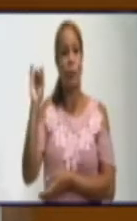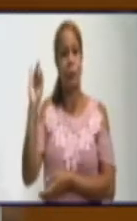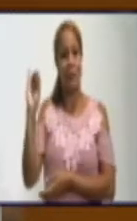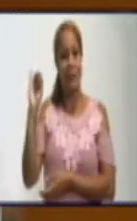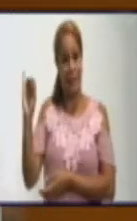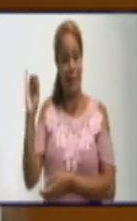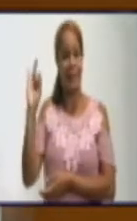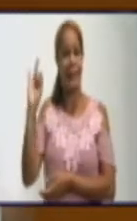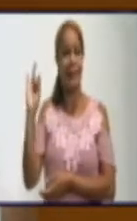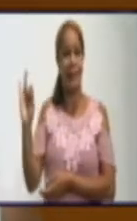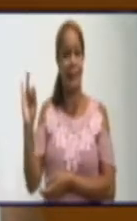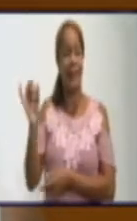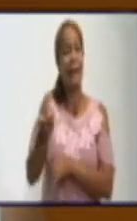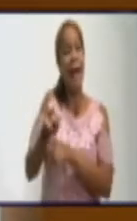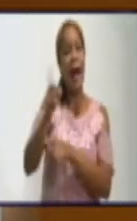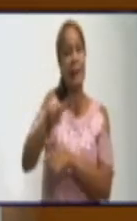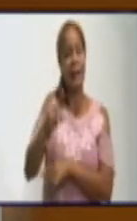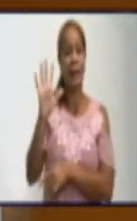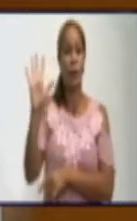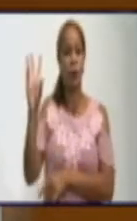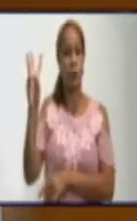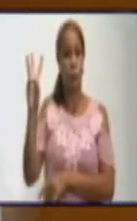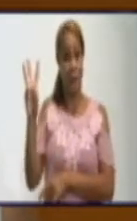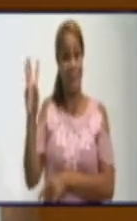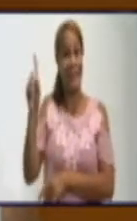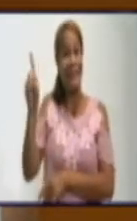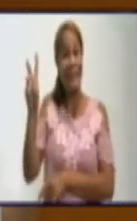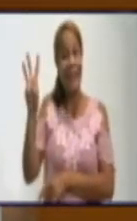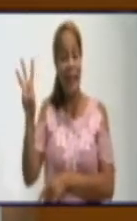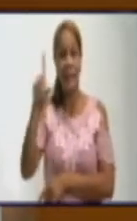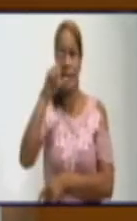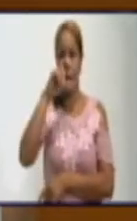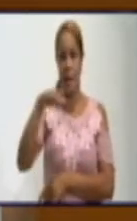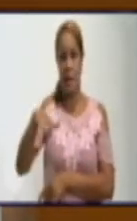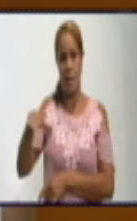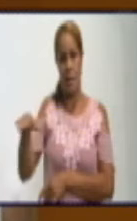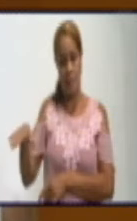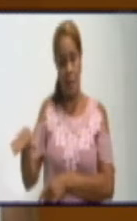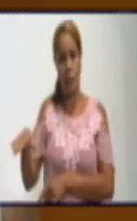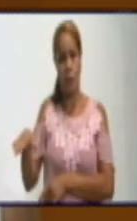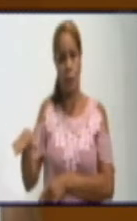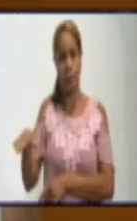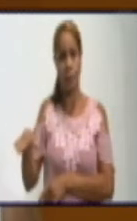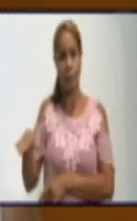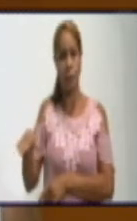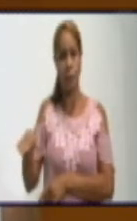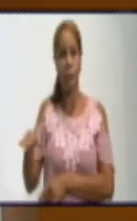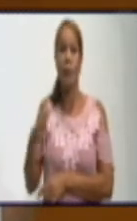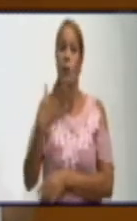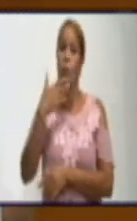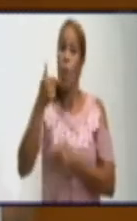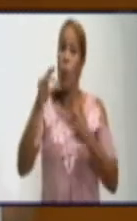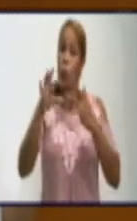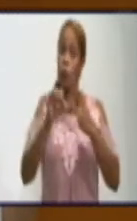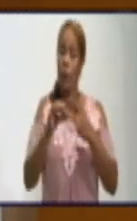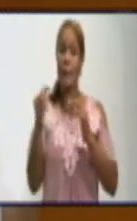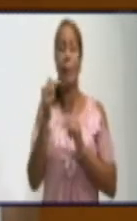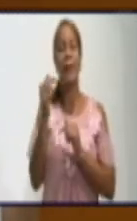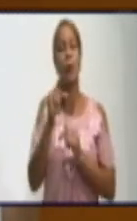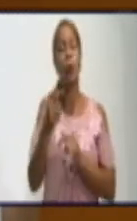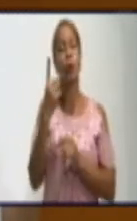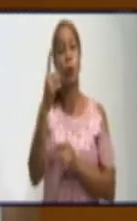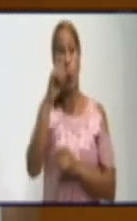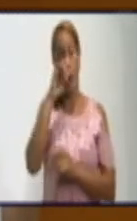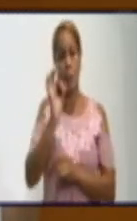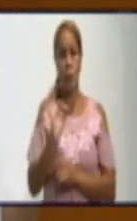Ayer de los 53, 13 fueron en la edad pediátrica, afortunadamente ninguno menor de un año. Y activos